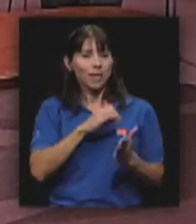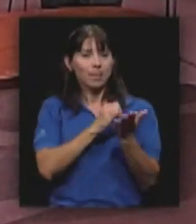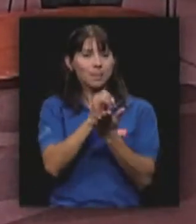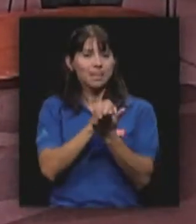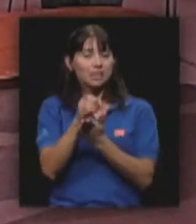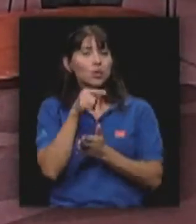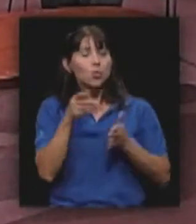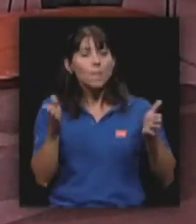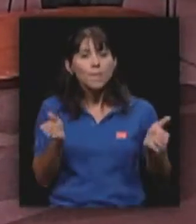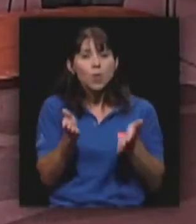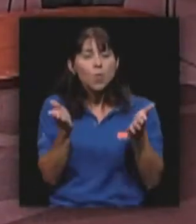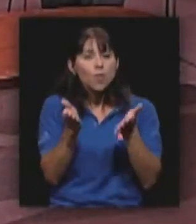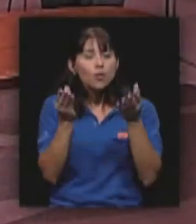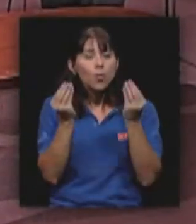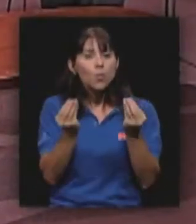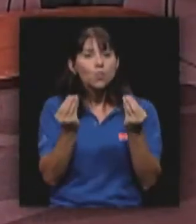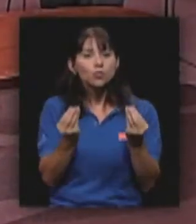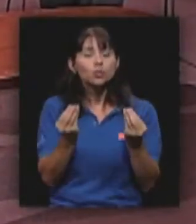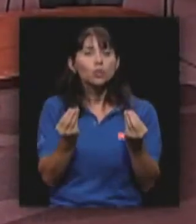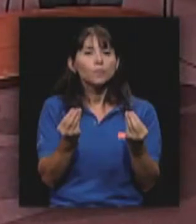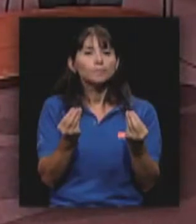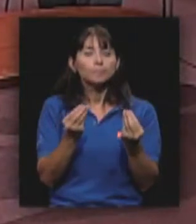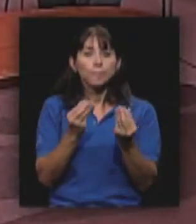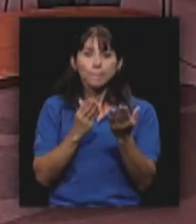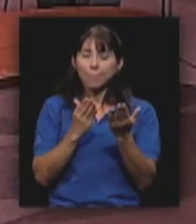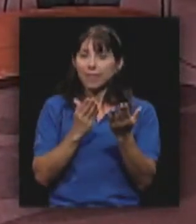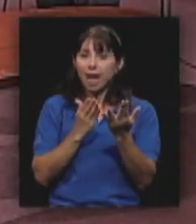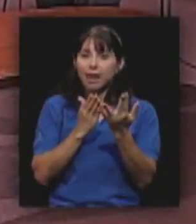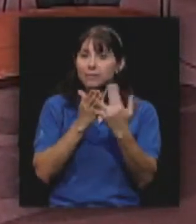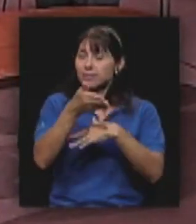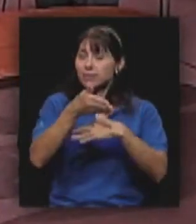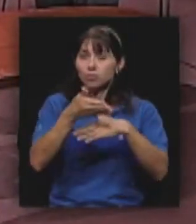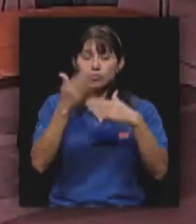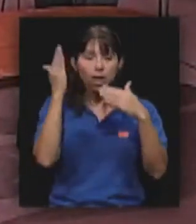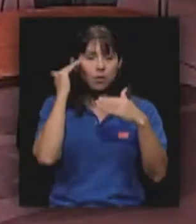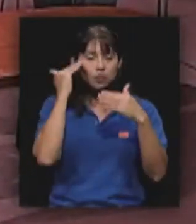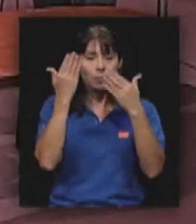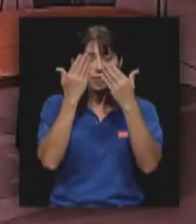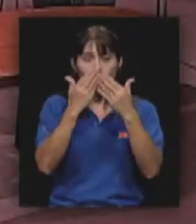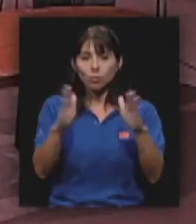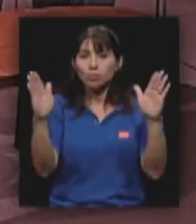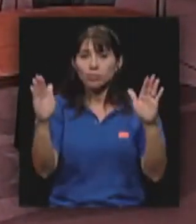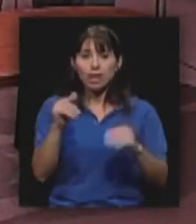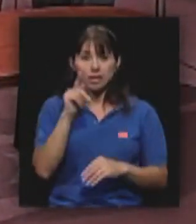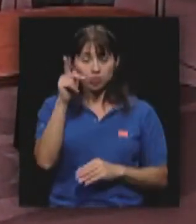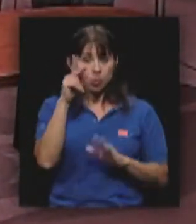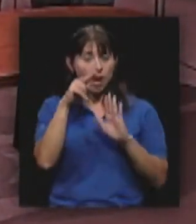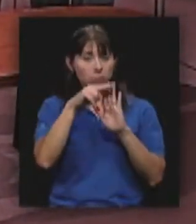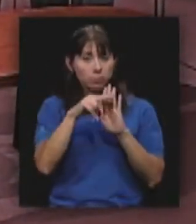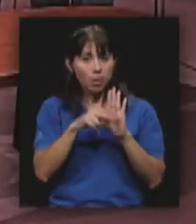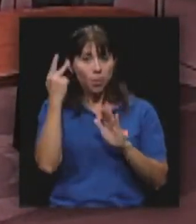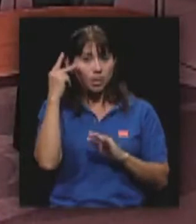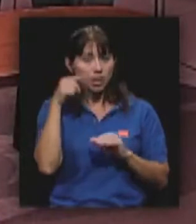promovió mucho en gran medida el acceso abierto al conocimiento. ¿Será una de las políticas que usted